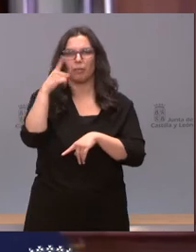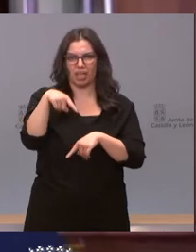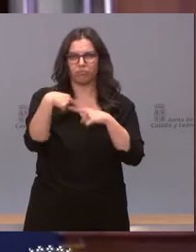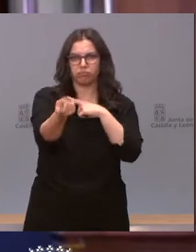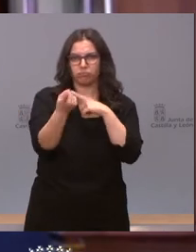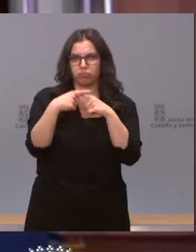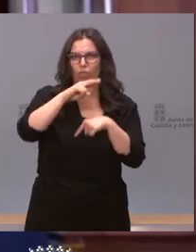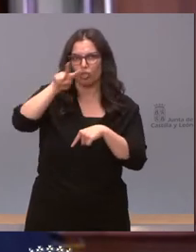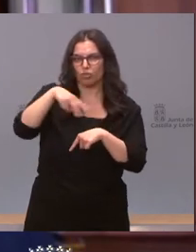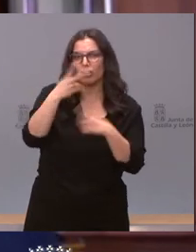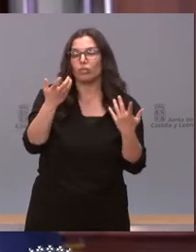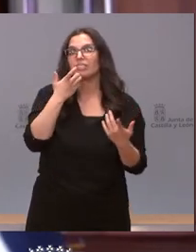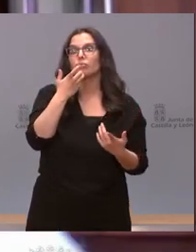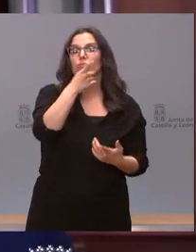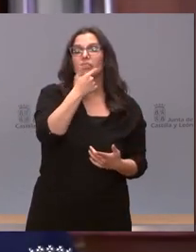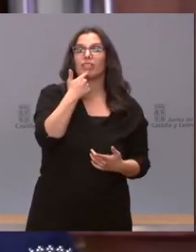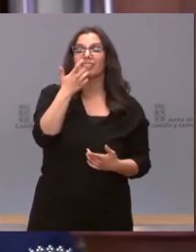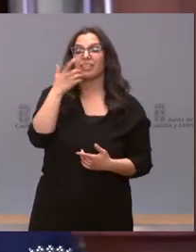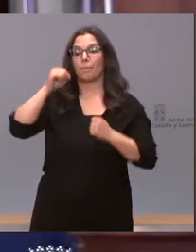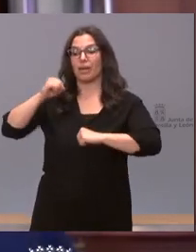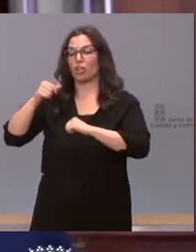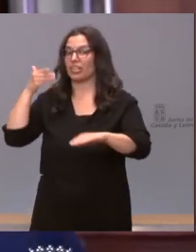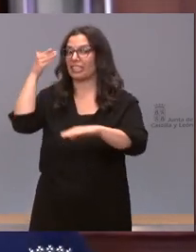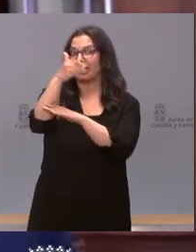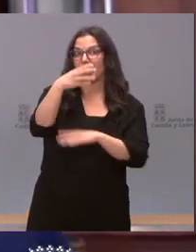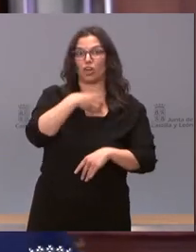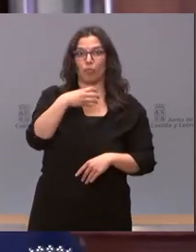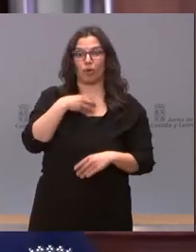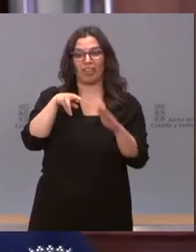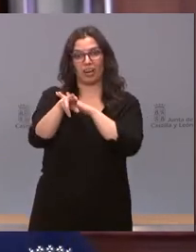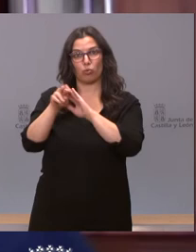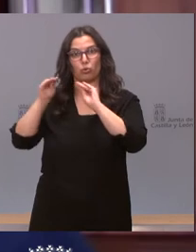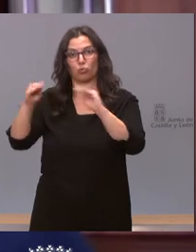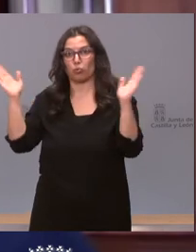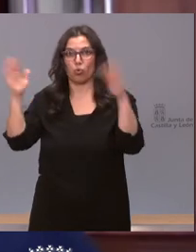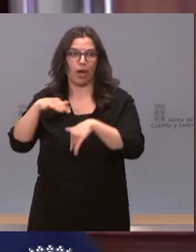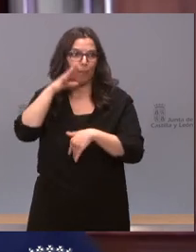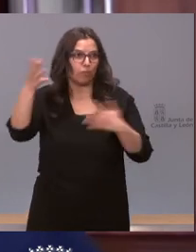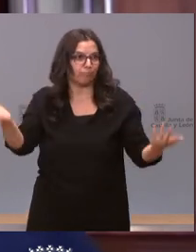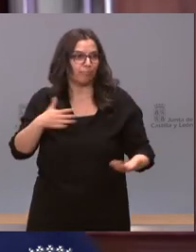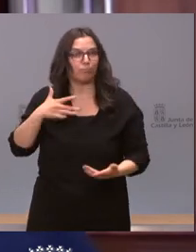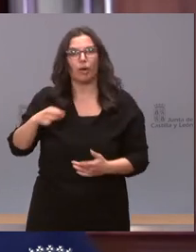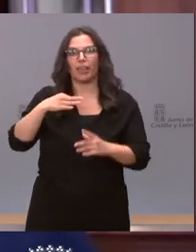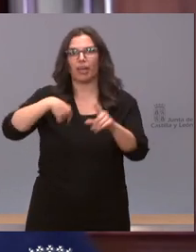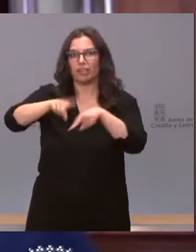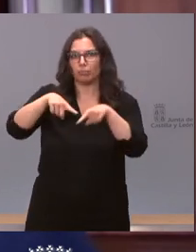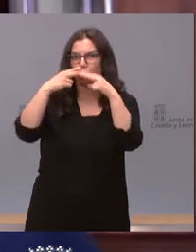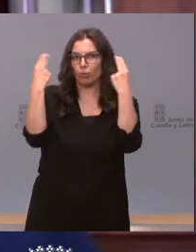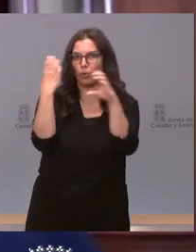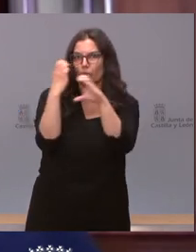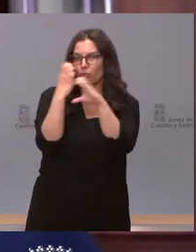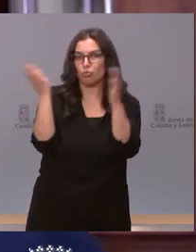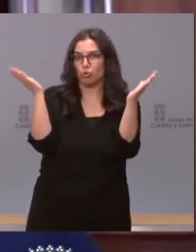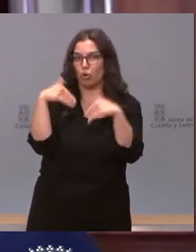dicho que en caso de que los mayores no puedan acudir con sus propios medios puesto que no hay un transporte público que los